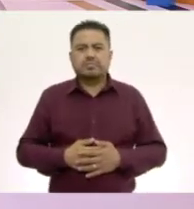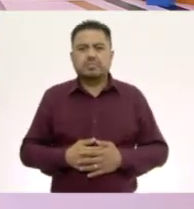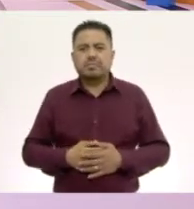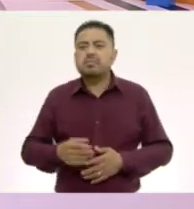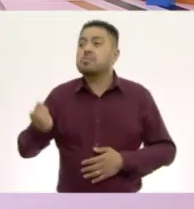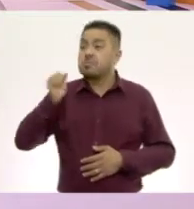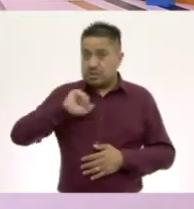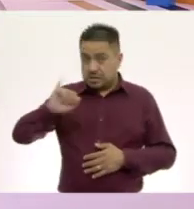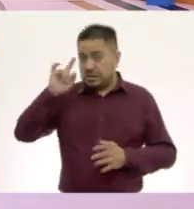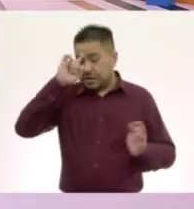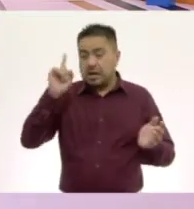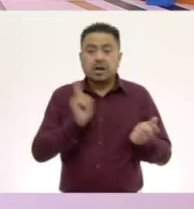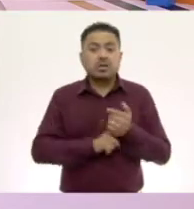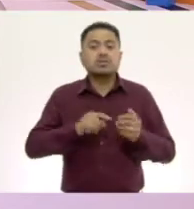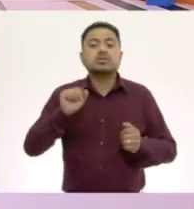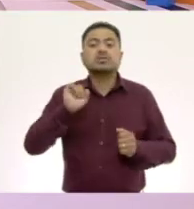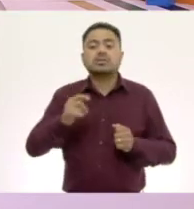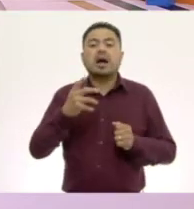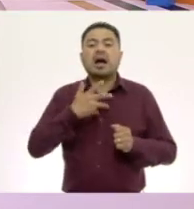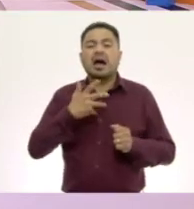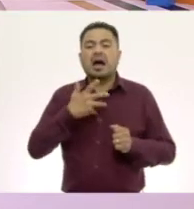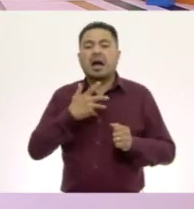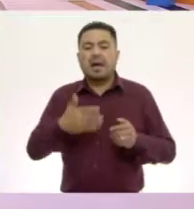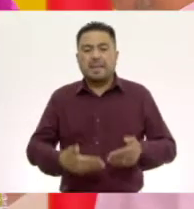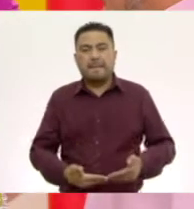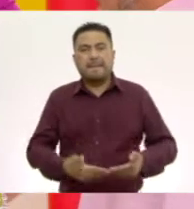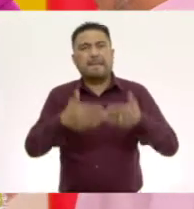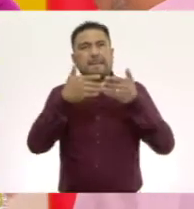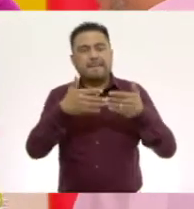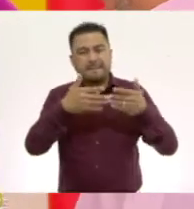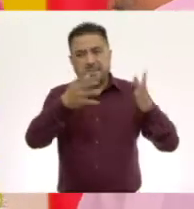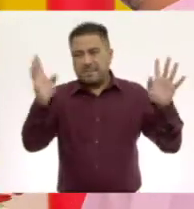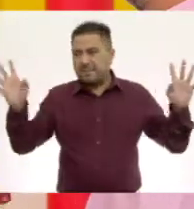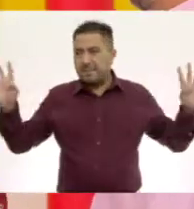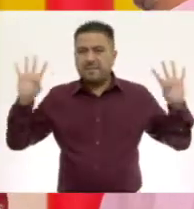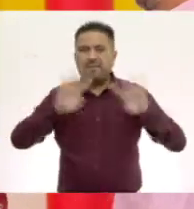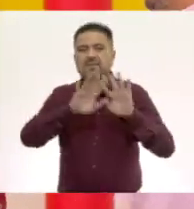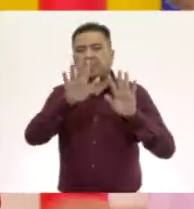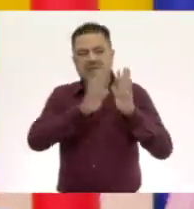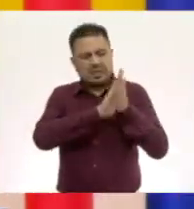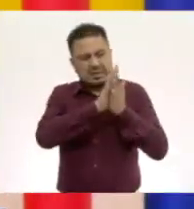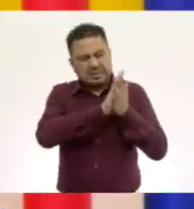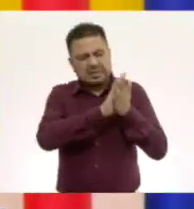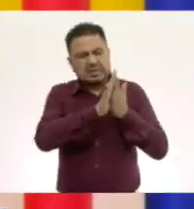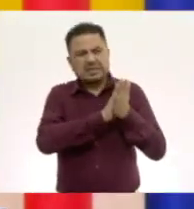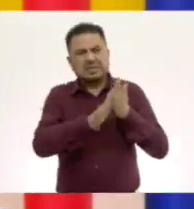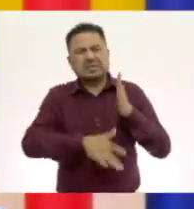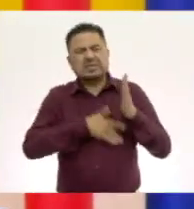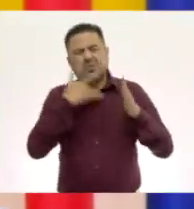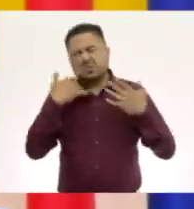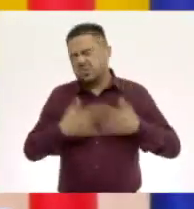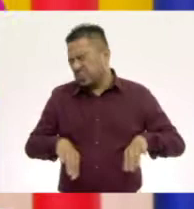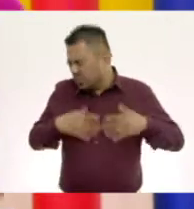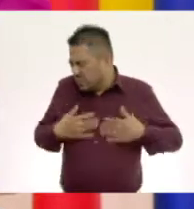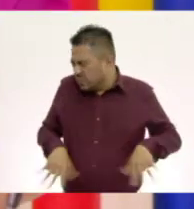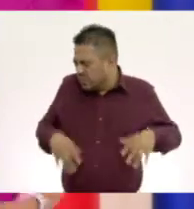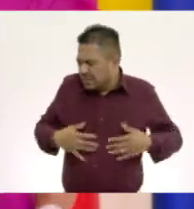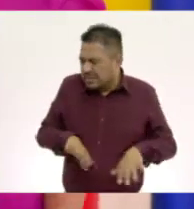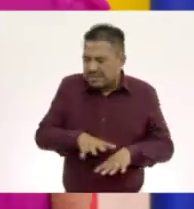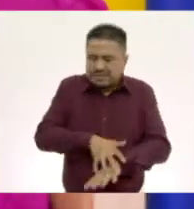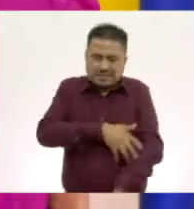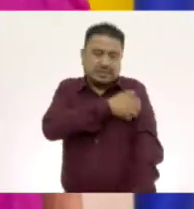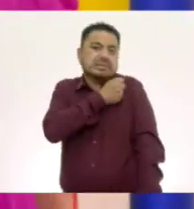Sí, creo que sí. Hay un tipo de paredes que cuando pasas la mano hasta sientes así, que te hace como